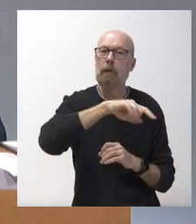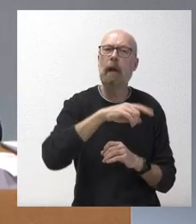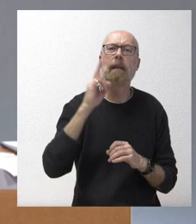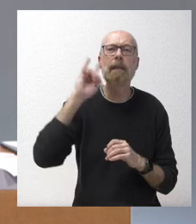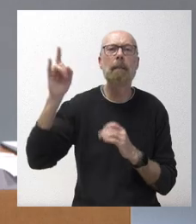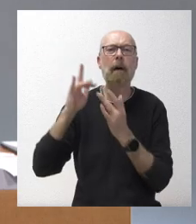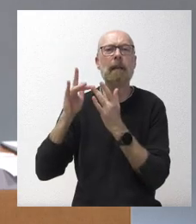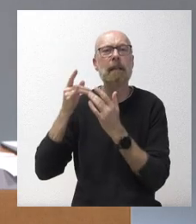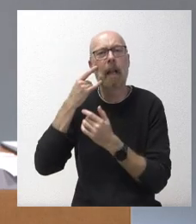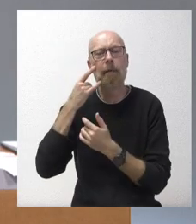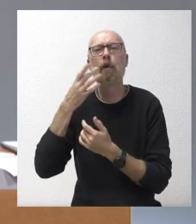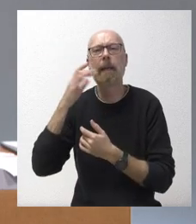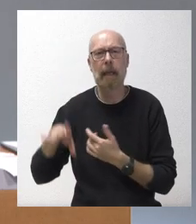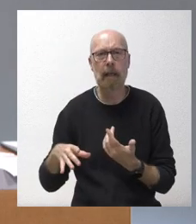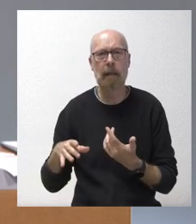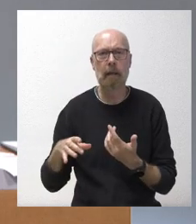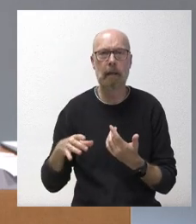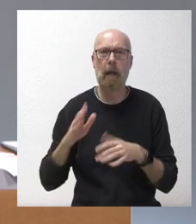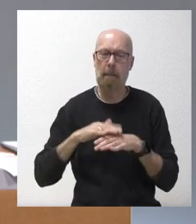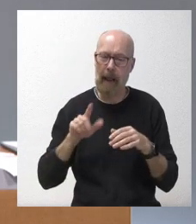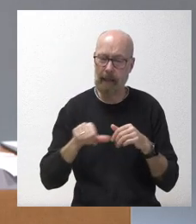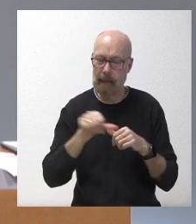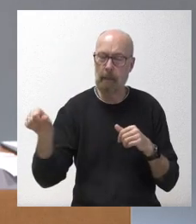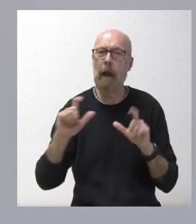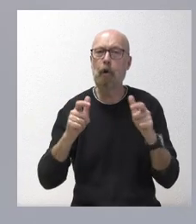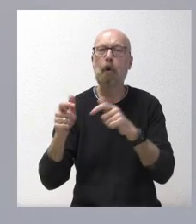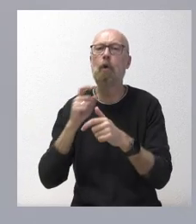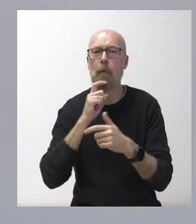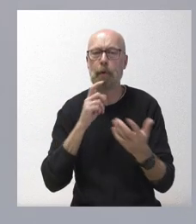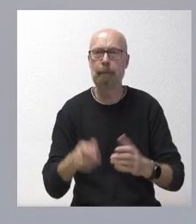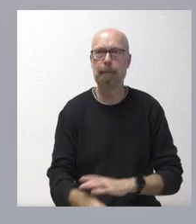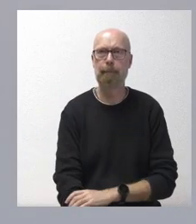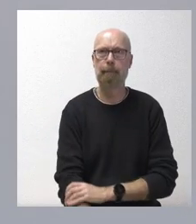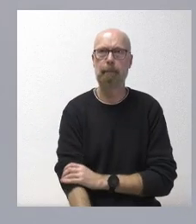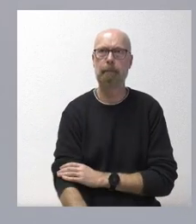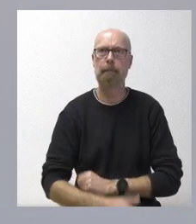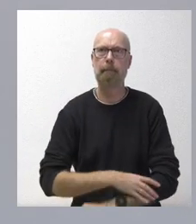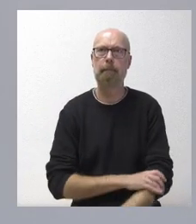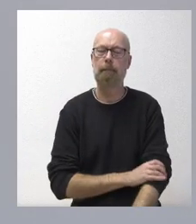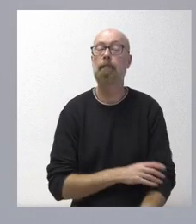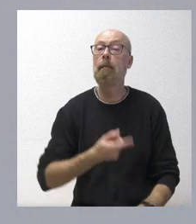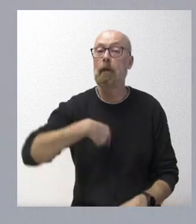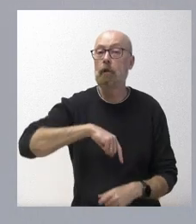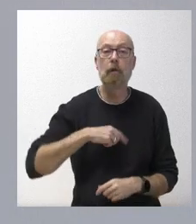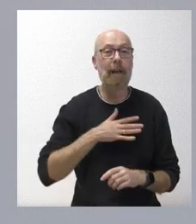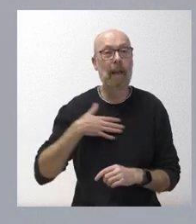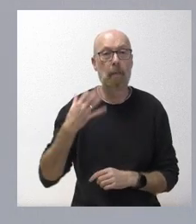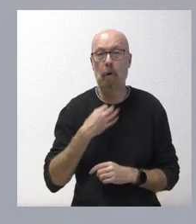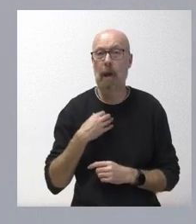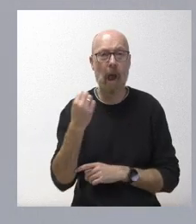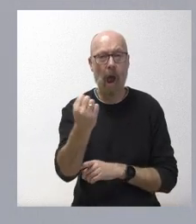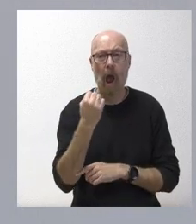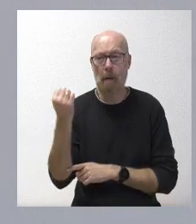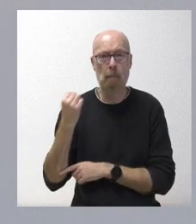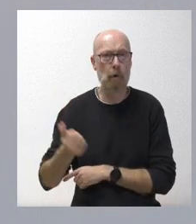esas reuniones del viernes y eso cuál es la agenda un poco para esta semana. Sí, nuestra idea es seguir sumando apoyos. Naturalmente